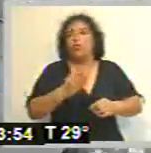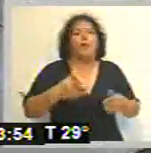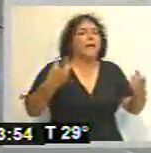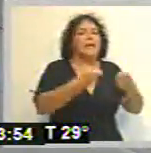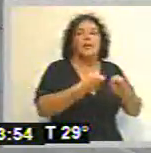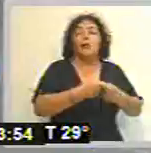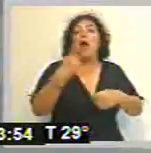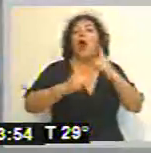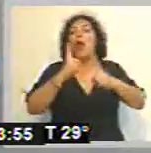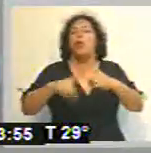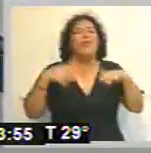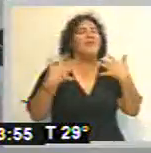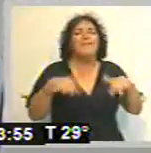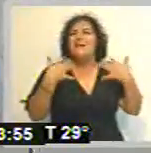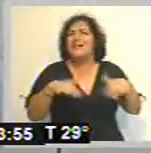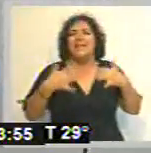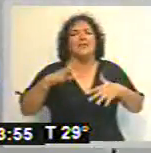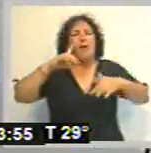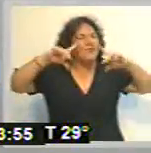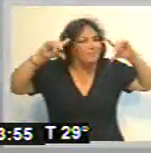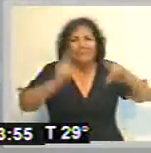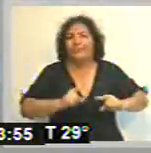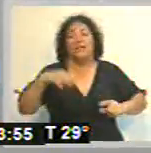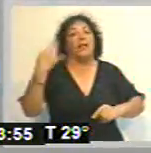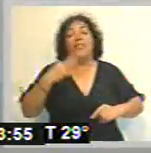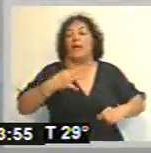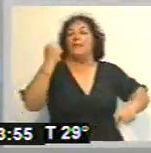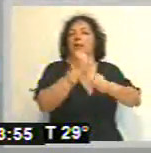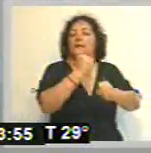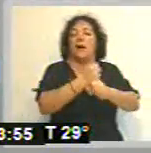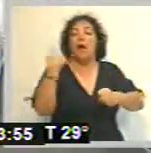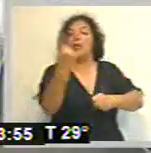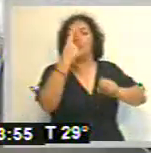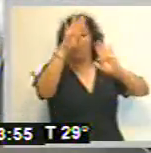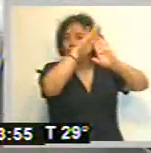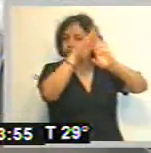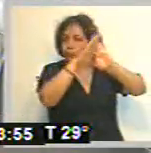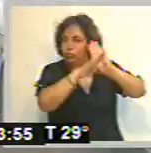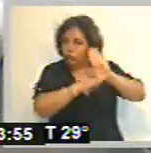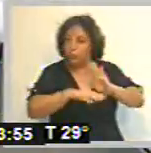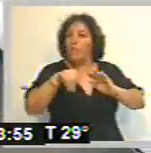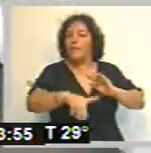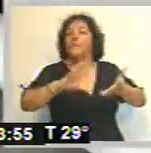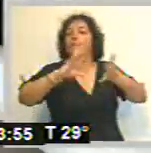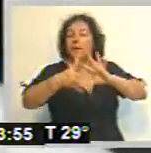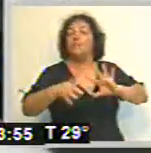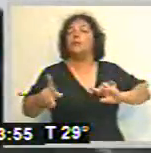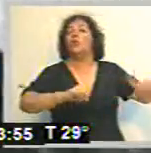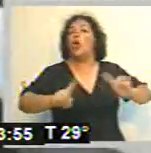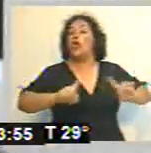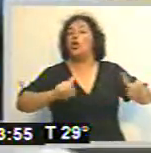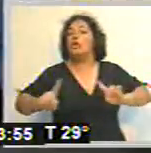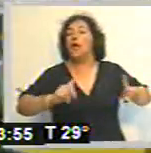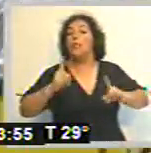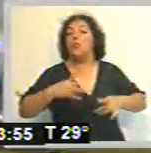caso de emergencia o desastre tienen que actuar y tiene que estar todo protocolizado de tal forma, y dirigido y coordinado por